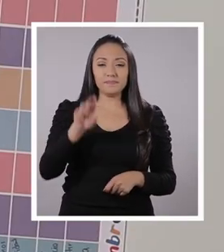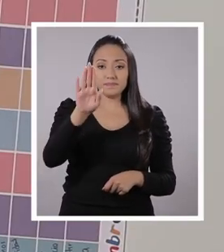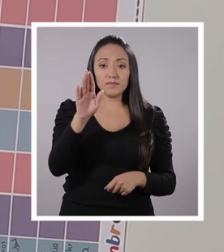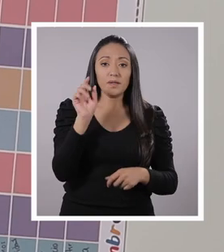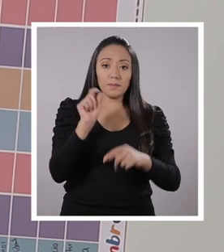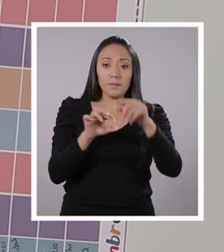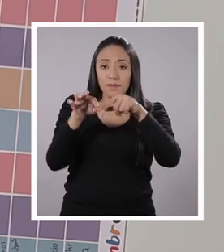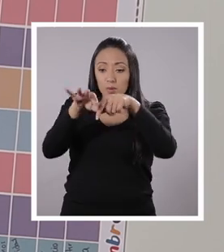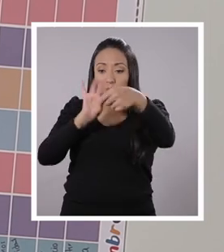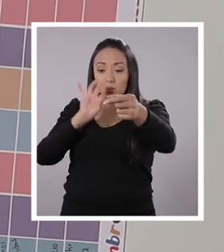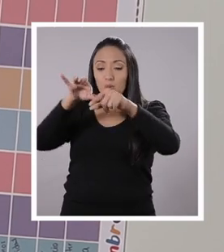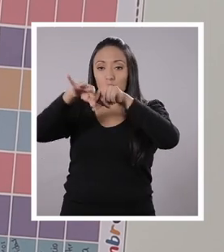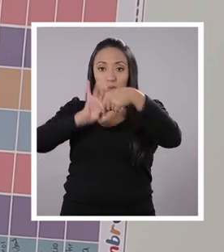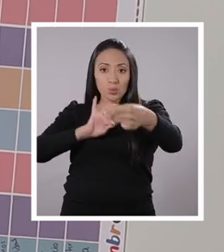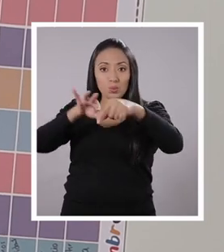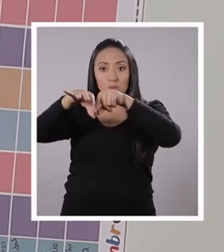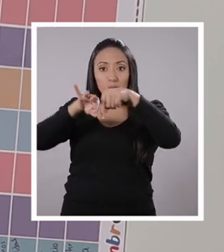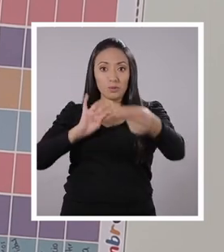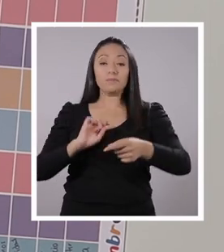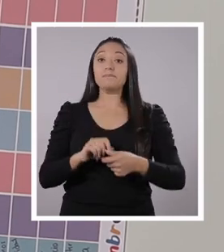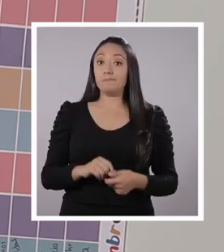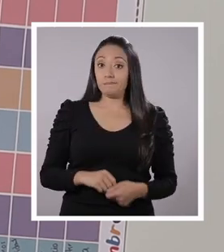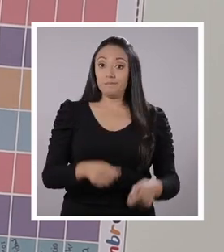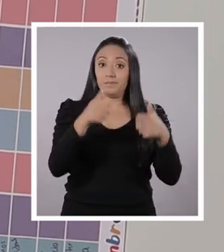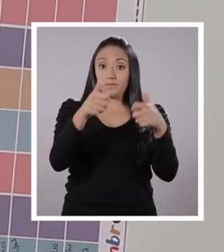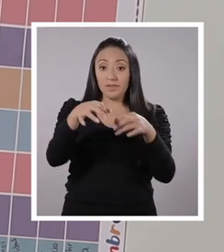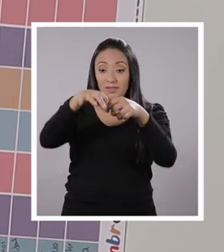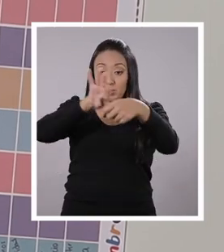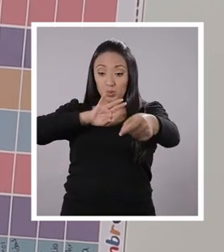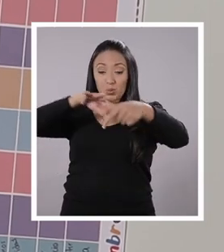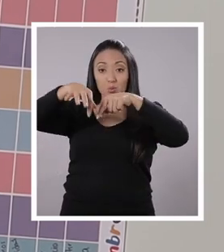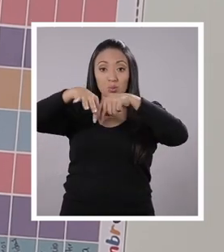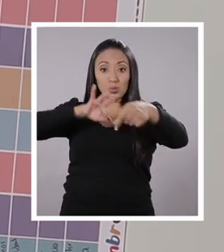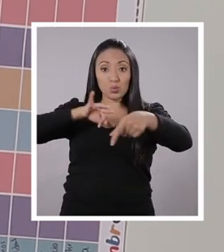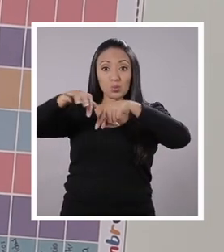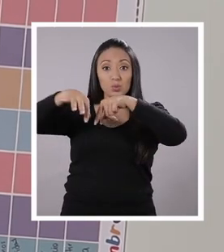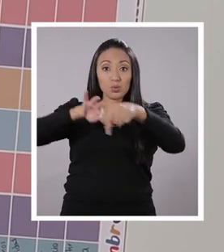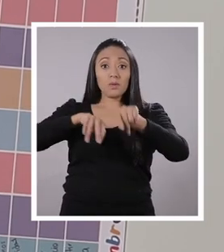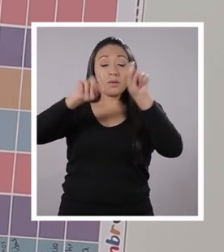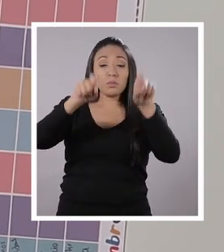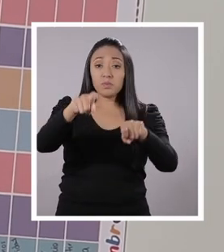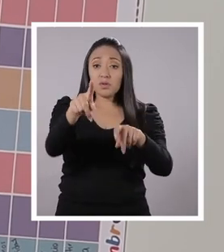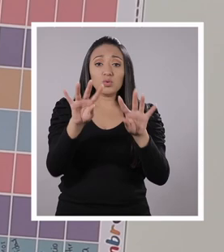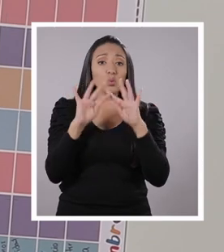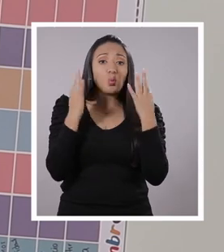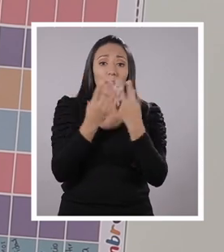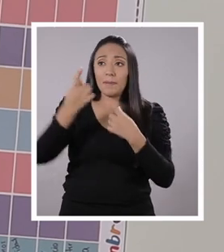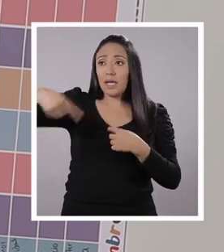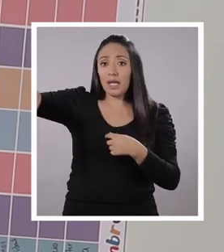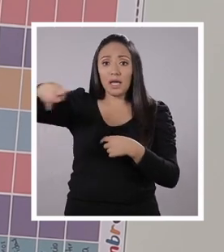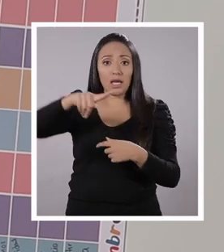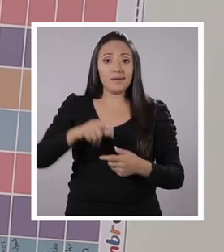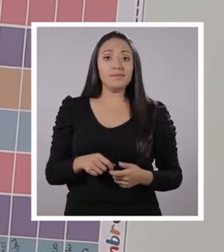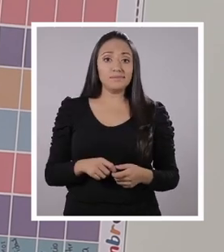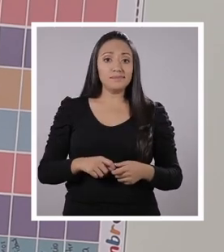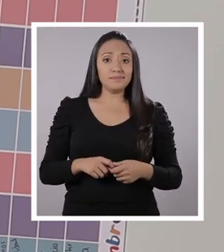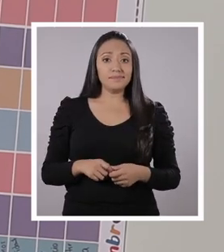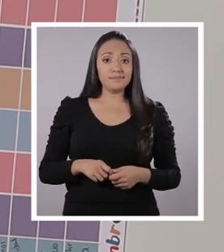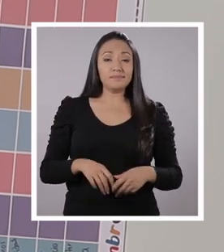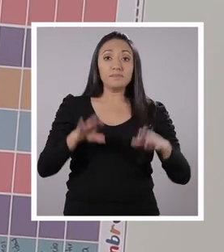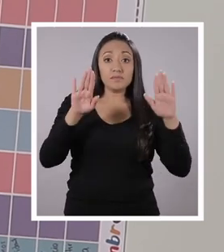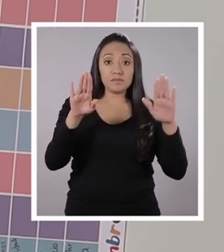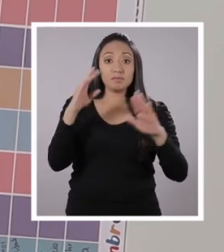Ajá. Ya. Y vamos sacando trocitos de papel. ¡Ja, ja! ¡Qué entretenido! Igual, mientras podemos hacer esto, lo podemos hacer con la familia, ¿verdad? Ajá.